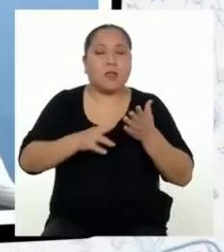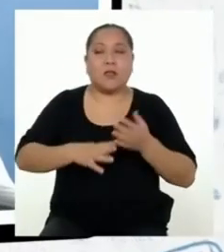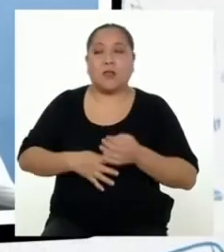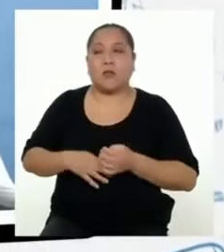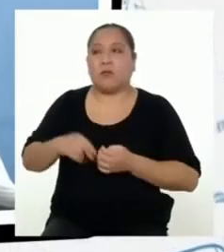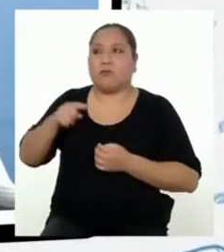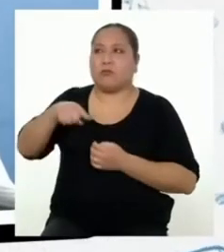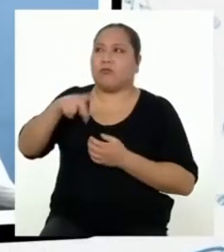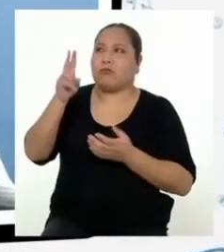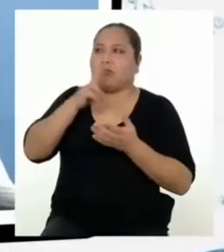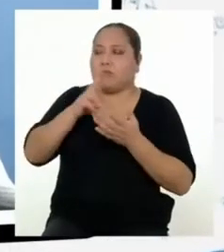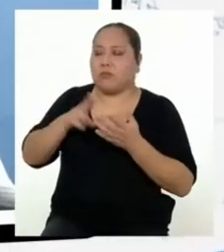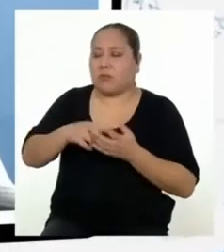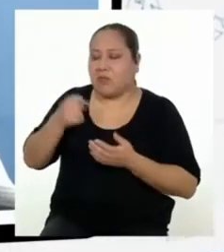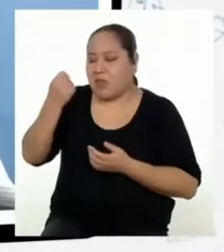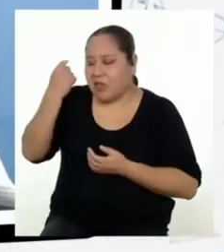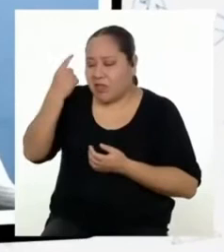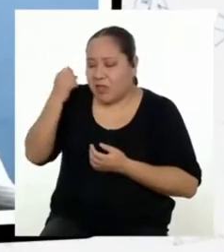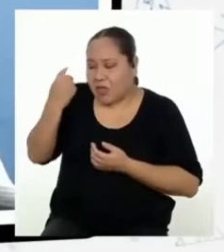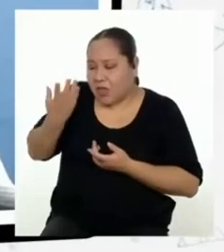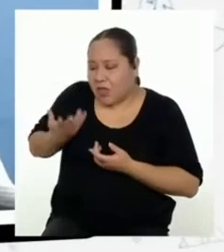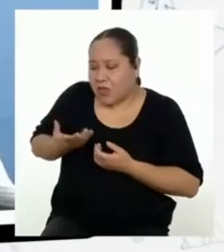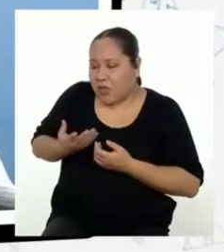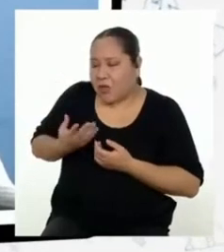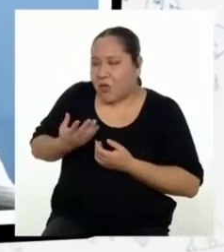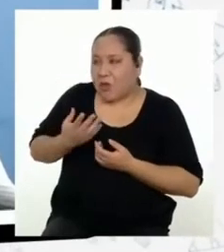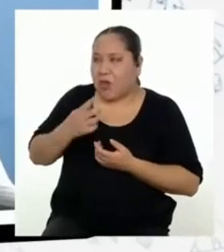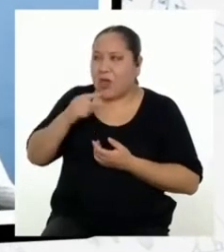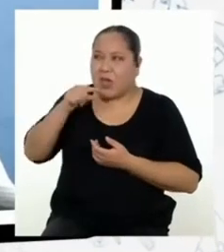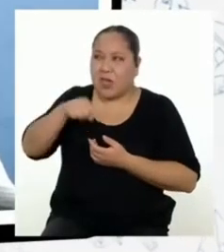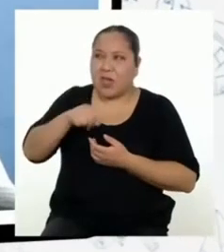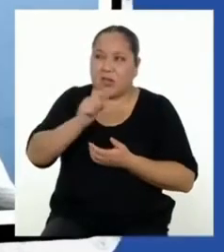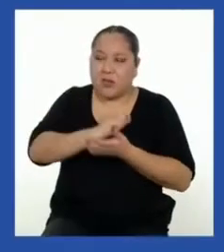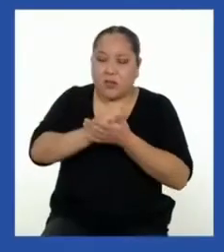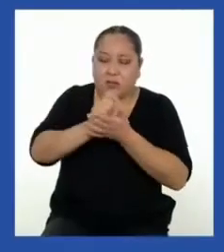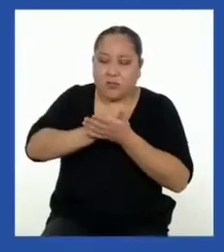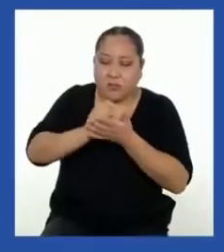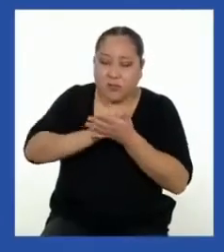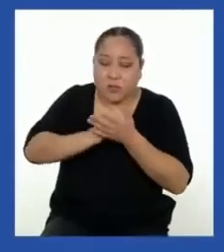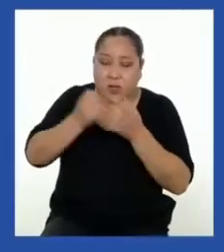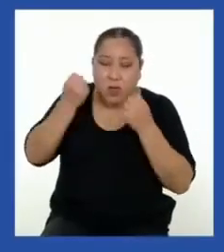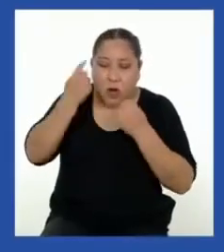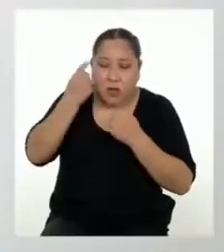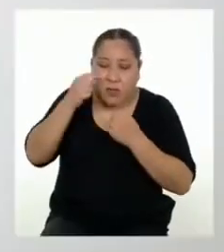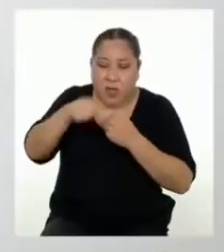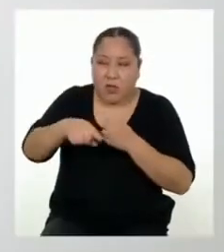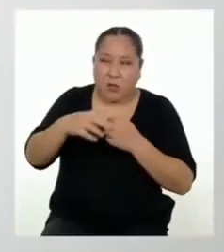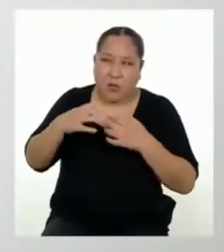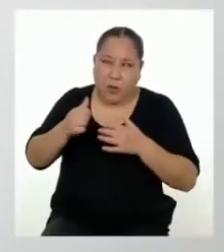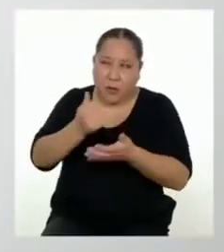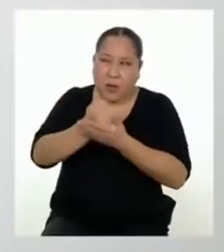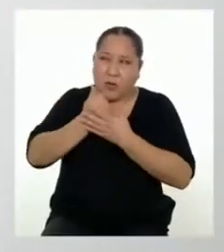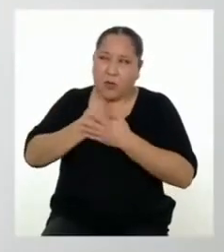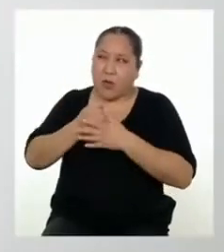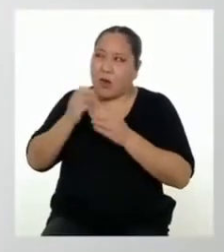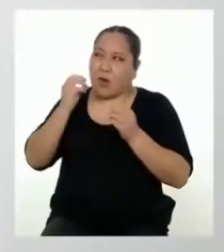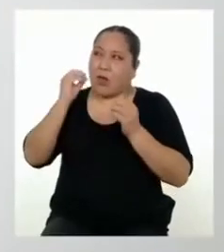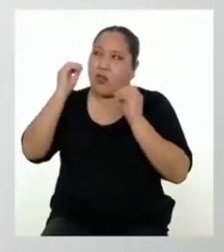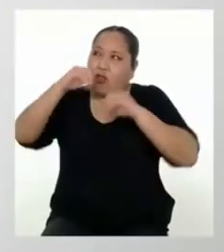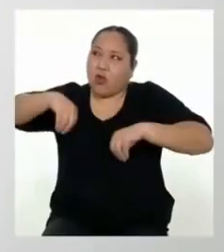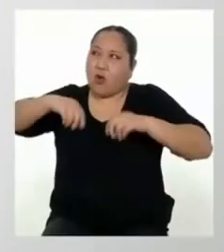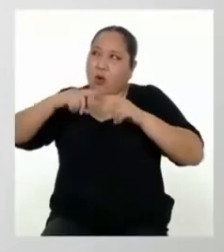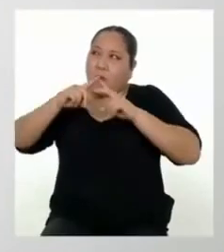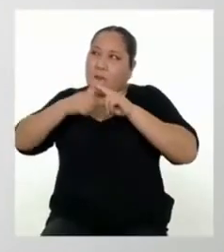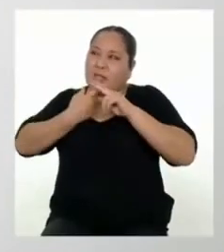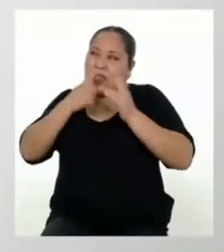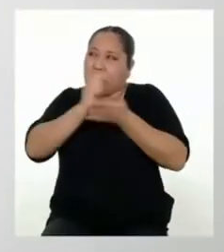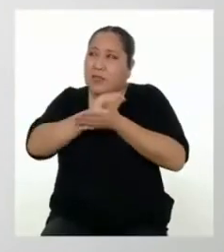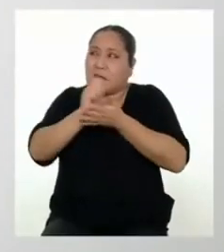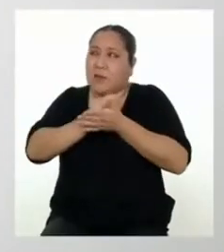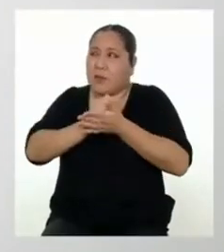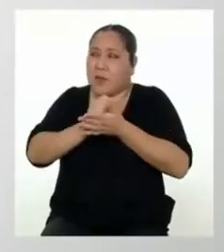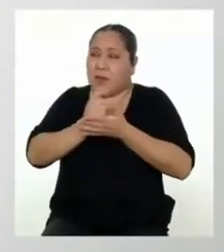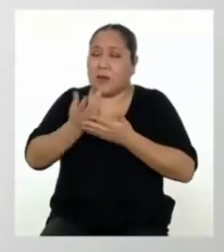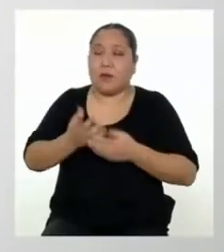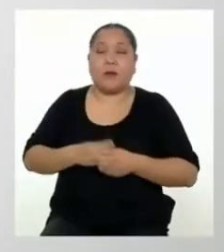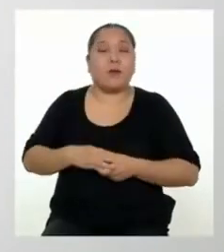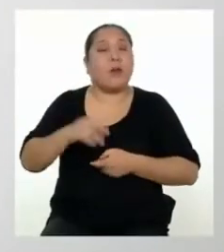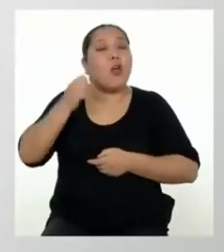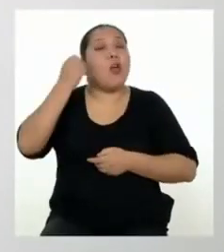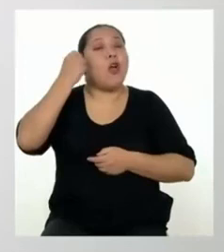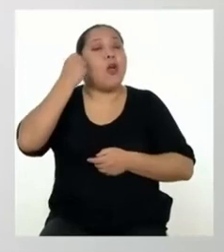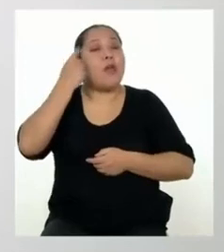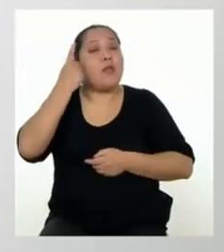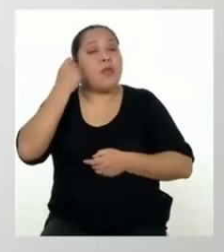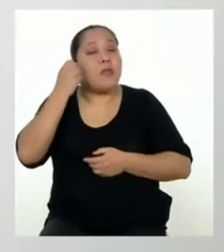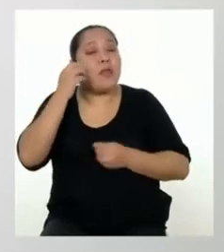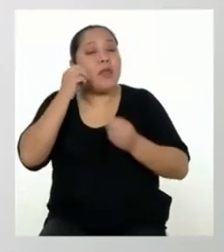¿Comprender un texto me ayudaría a producir uno? Muchas gracias. Excelente pregunta, Jefferson. Verás,